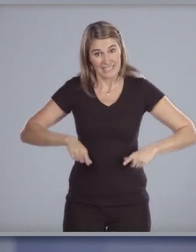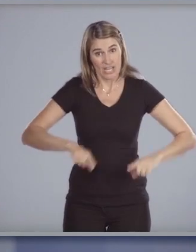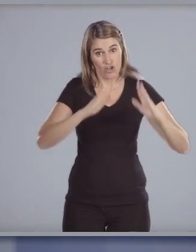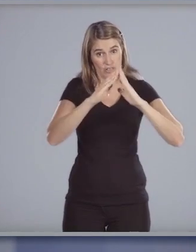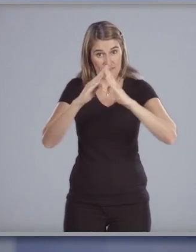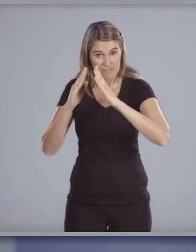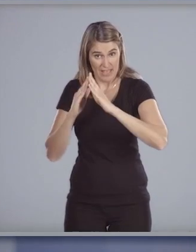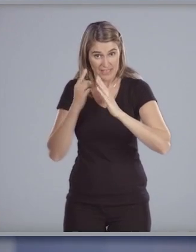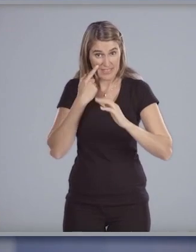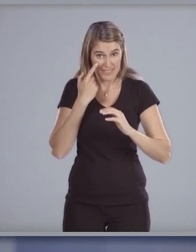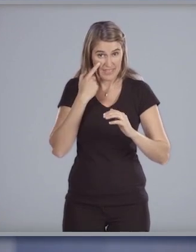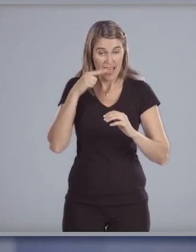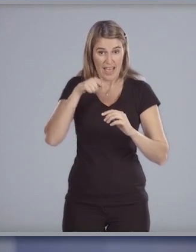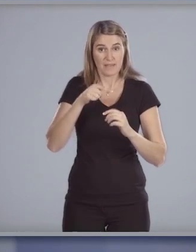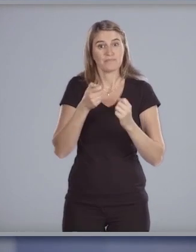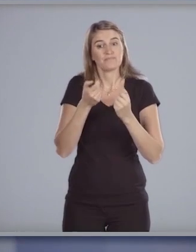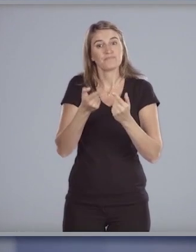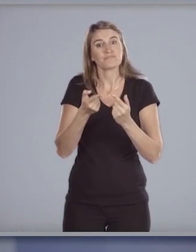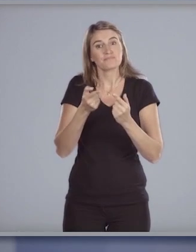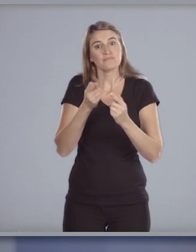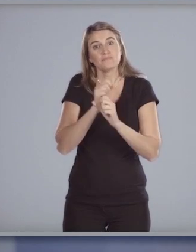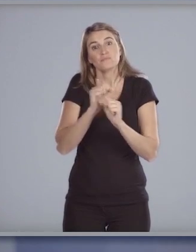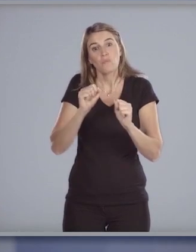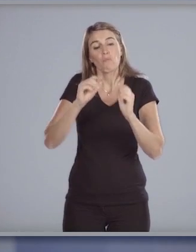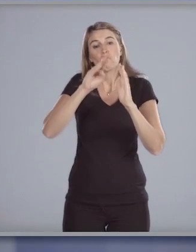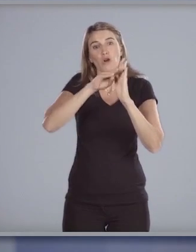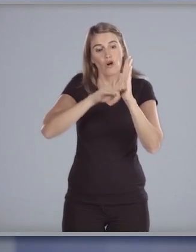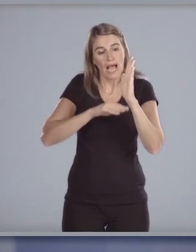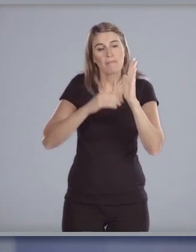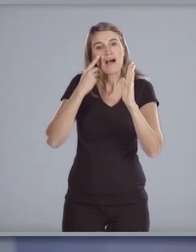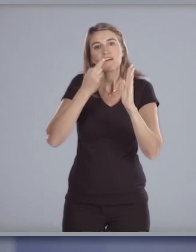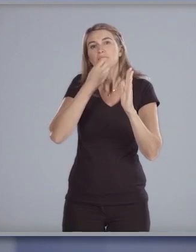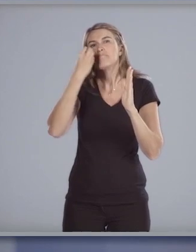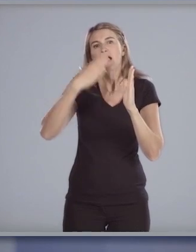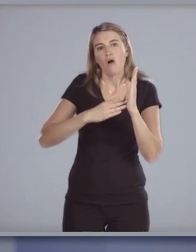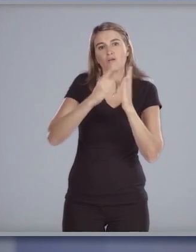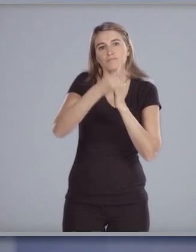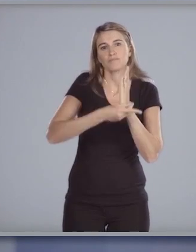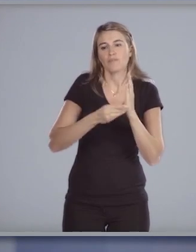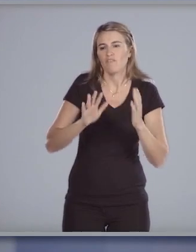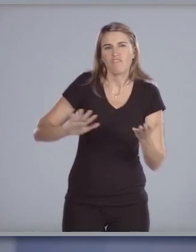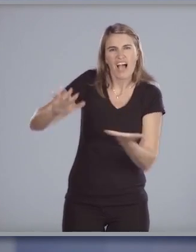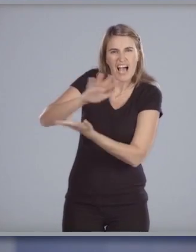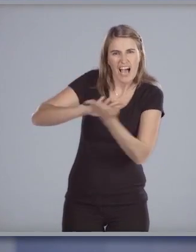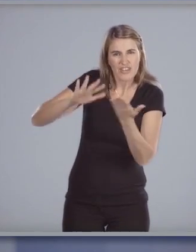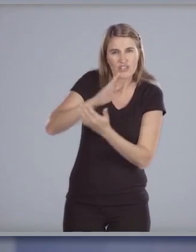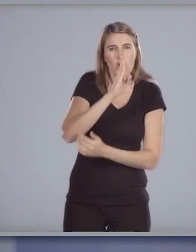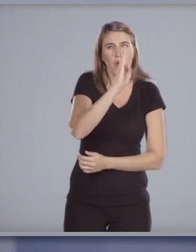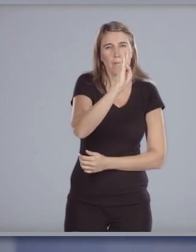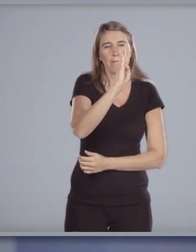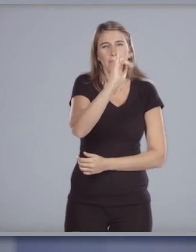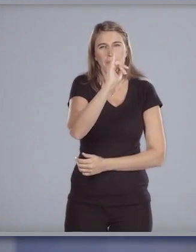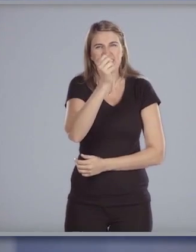Ordenamiento Territorial y Medio Ambiente el programa de mejoramiento de barrios conocidos como PIAI